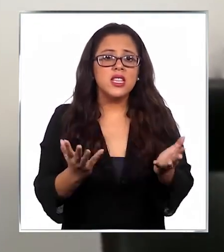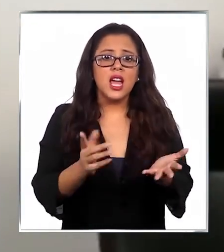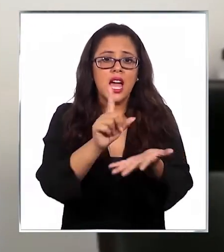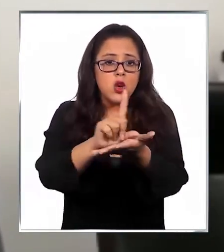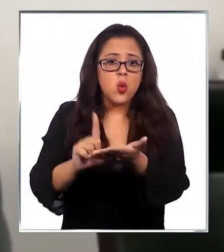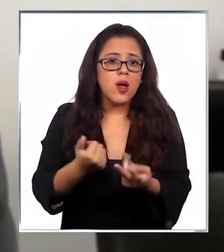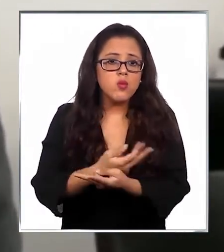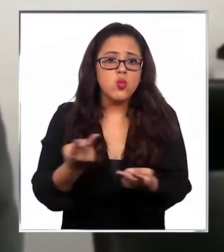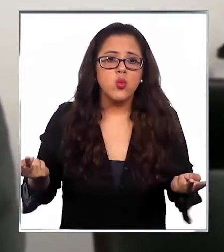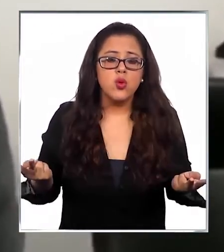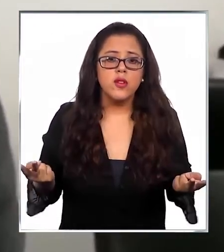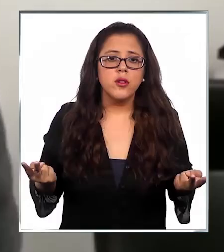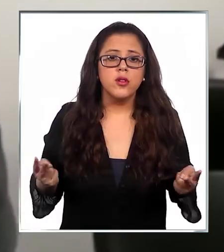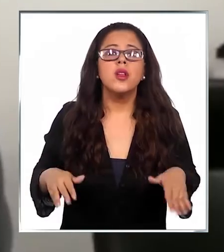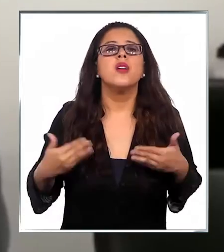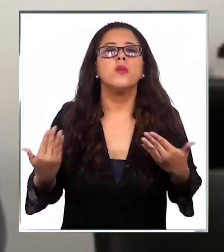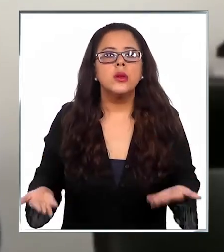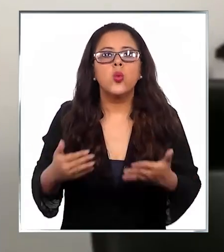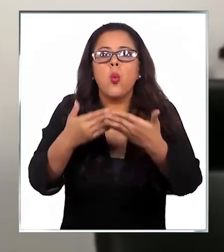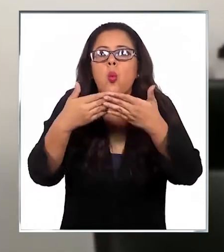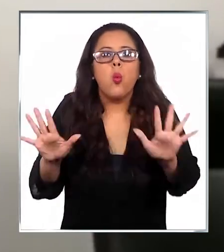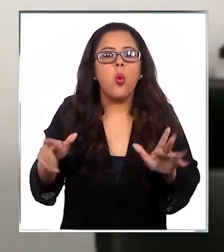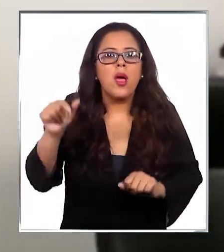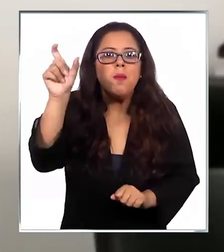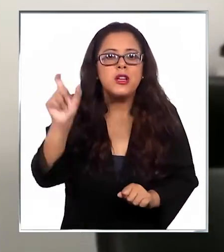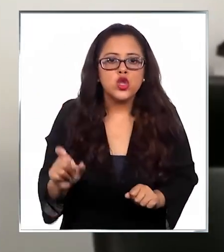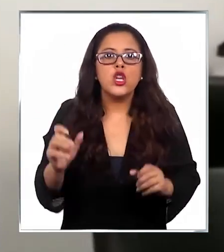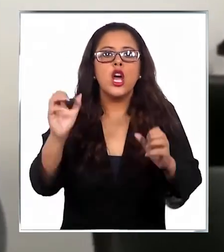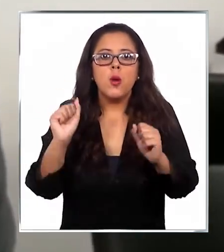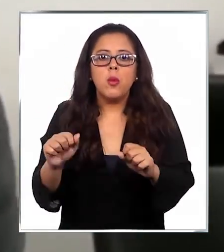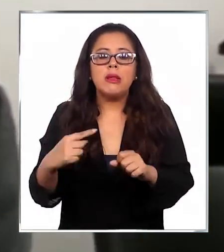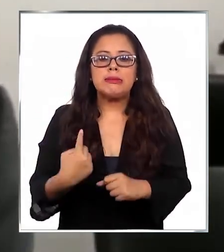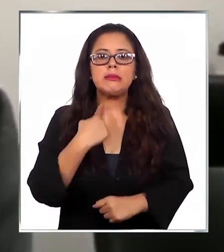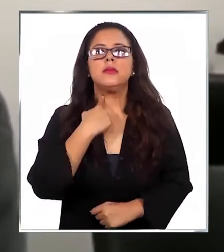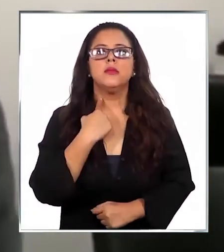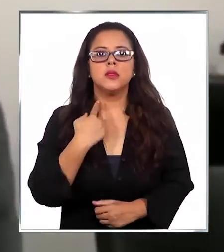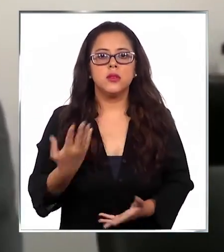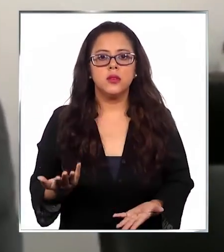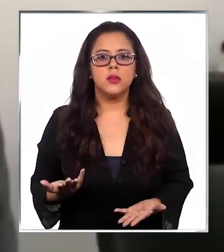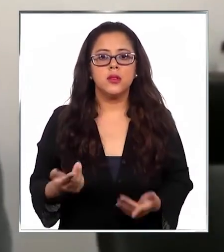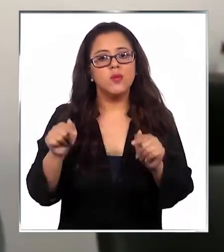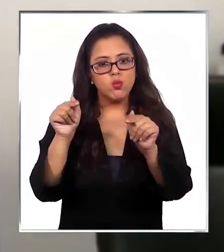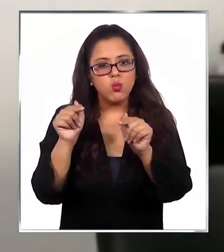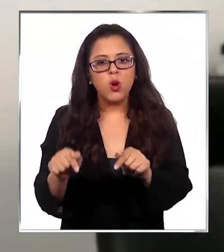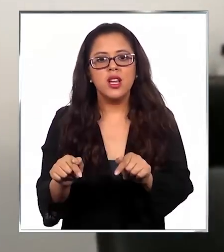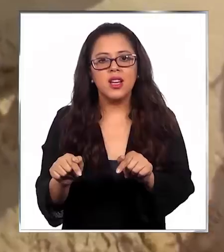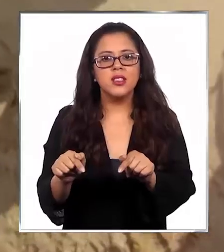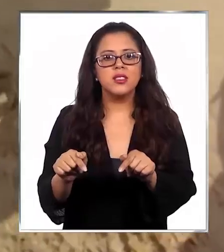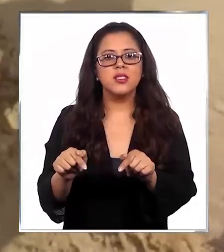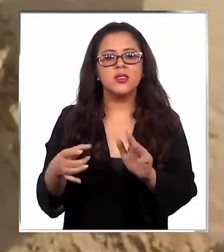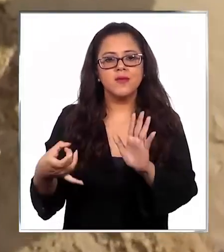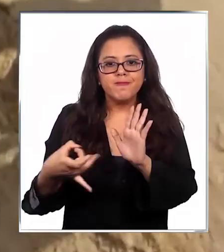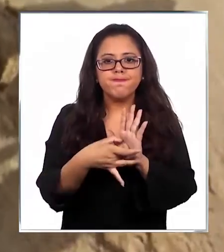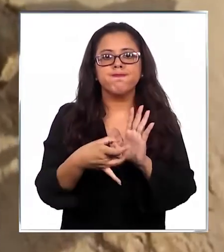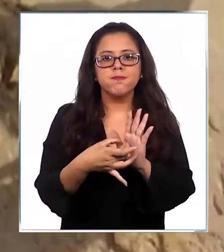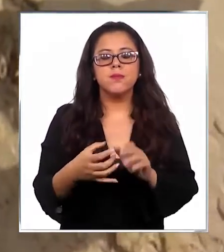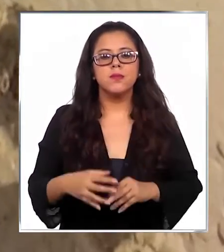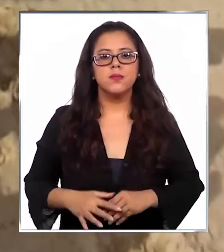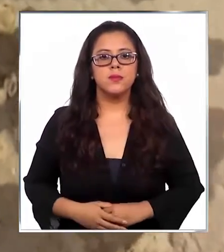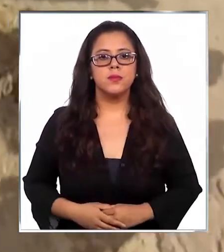uso público, por lo cual cualquier persona puede verse afectada por estas actividades